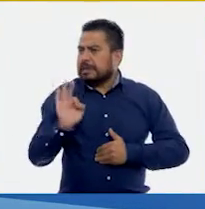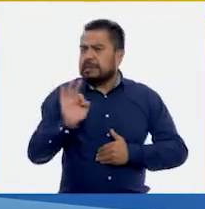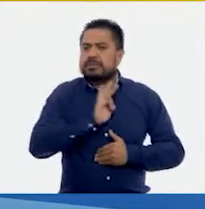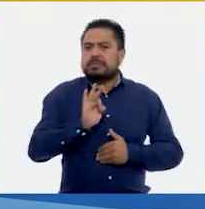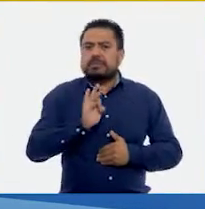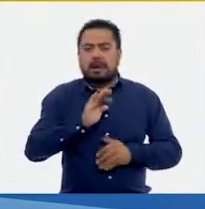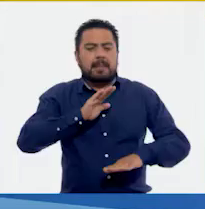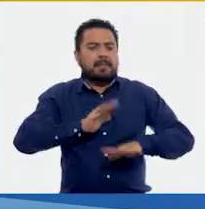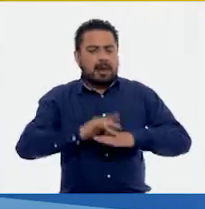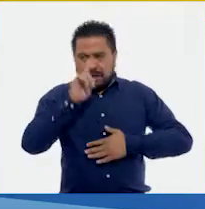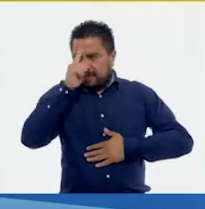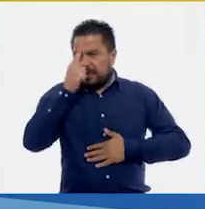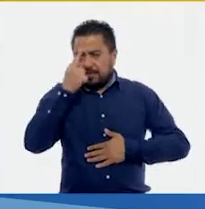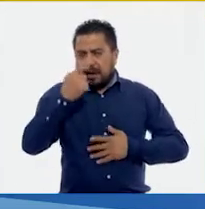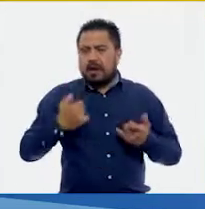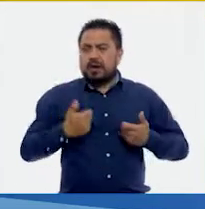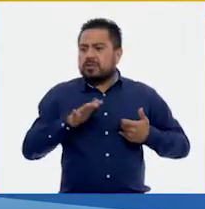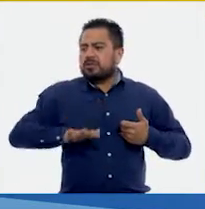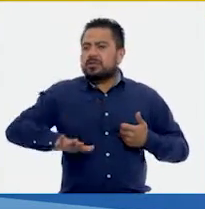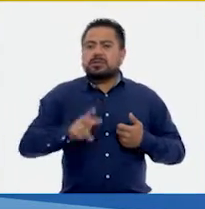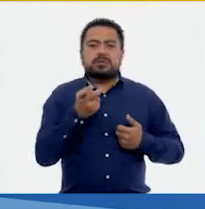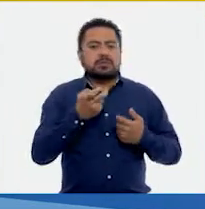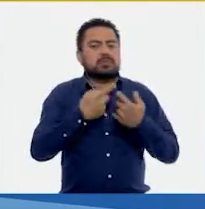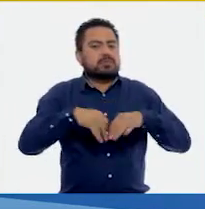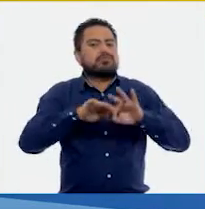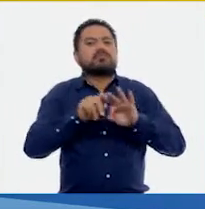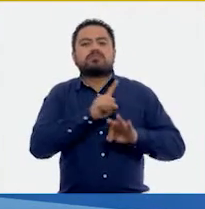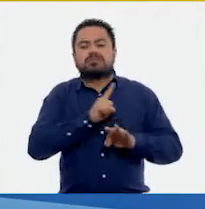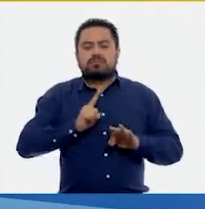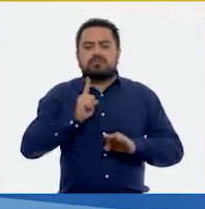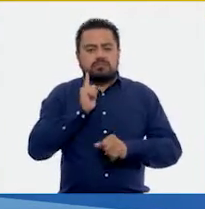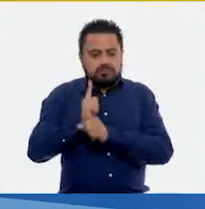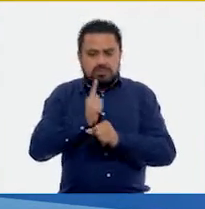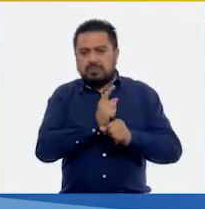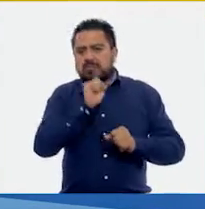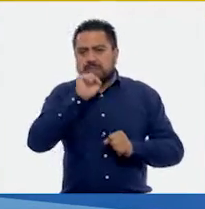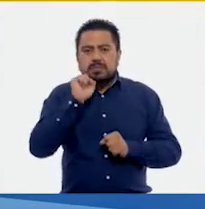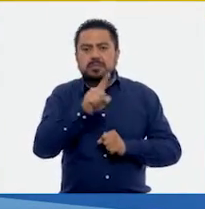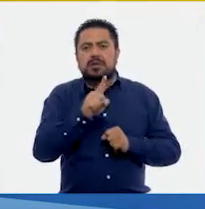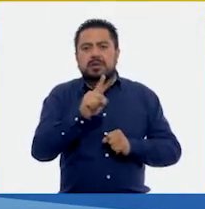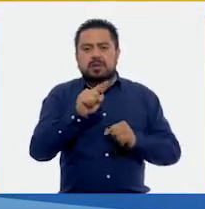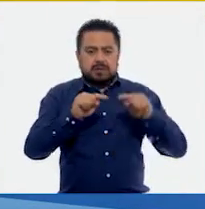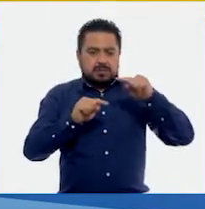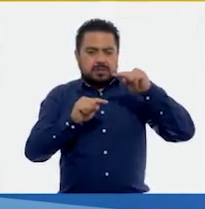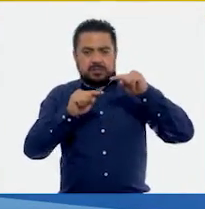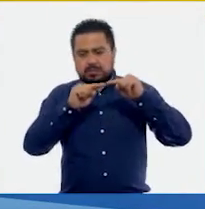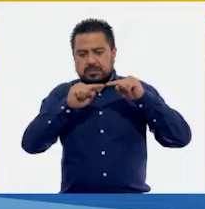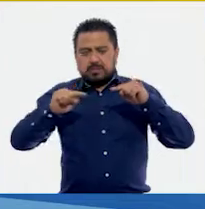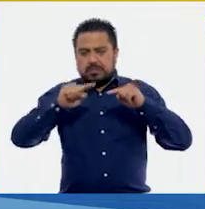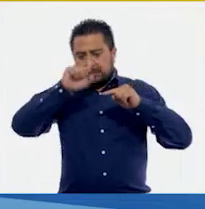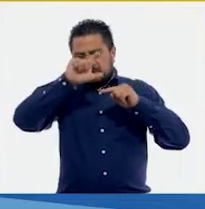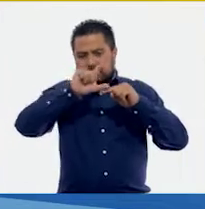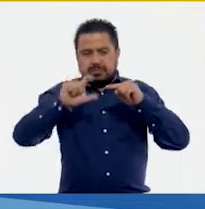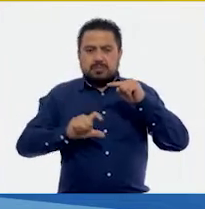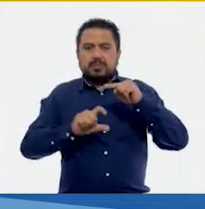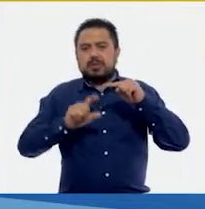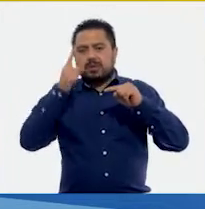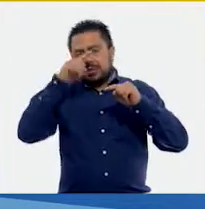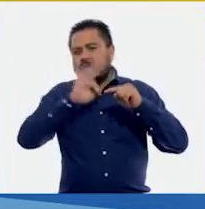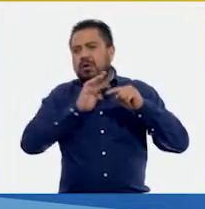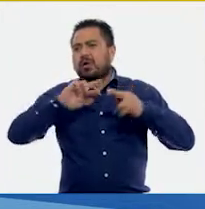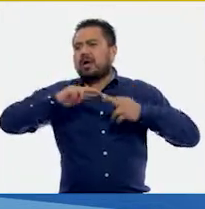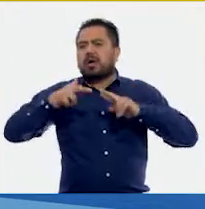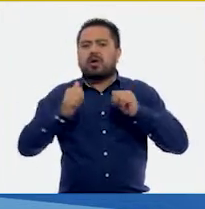resulte más fácil para los chicos. Es importante que tengan en cuenta también las fracciones que hemos estado utilizando para que lo